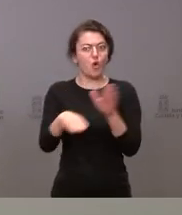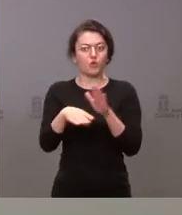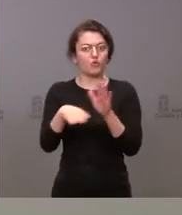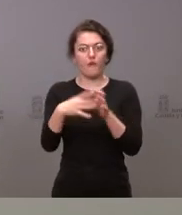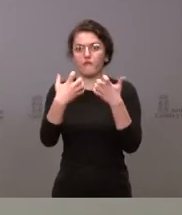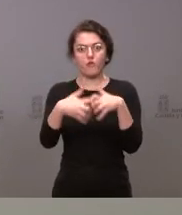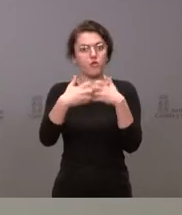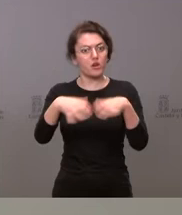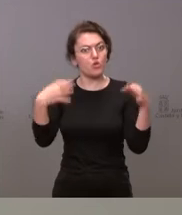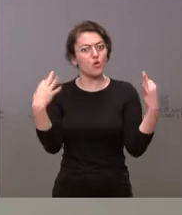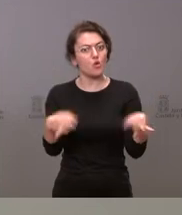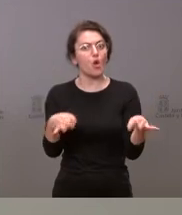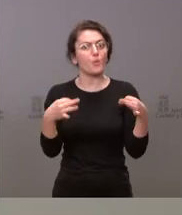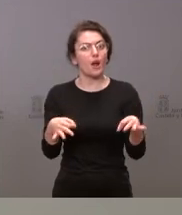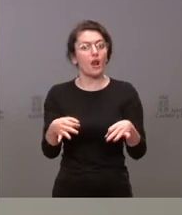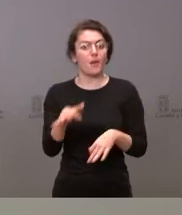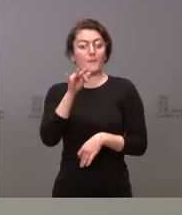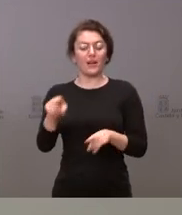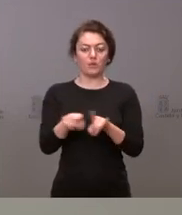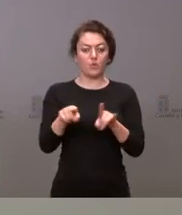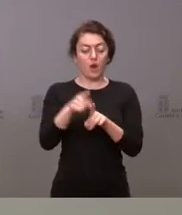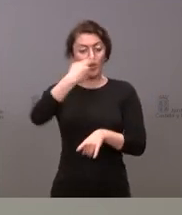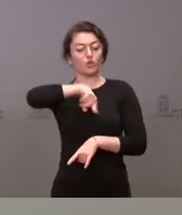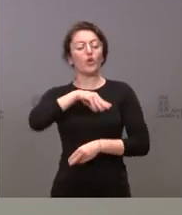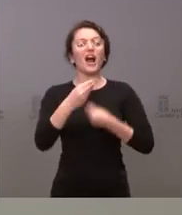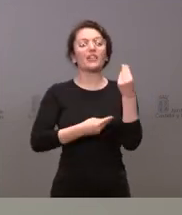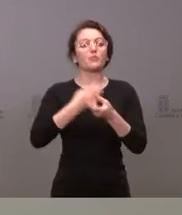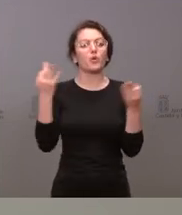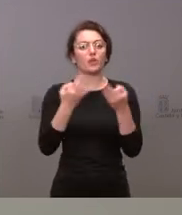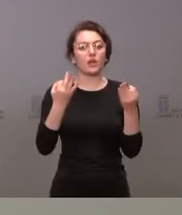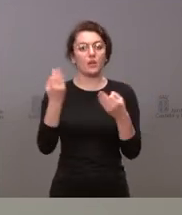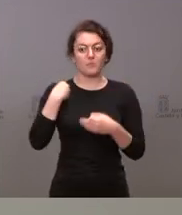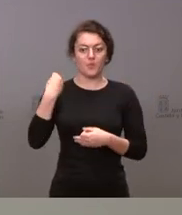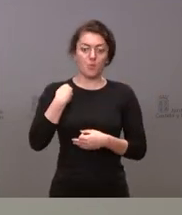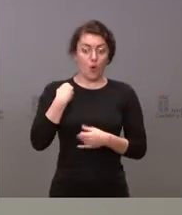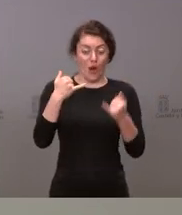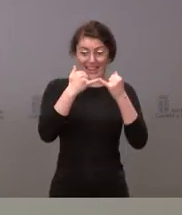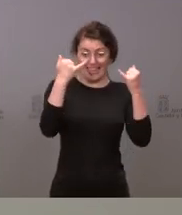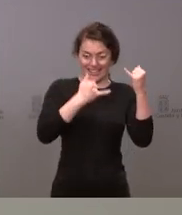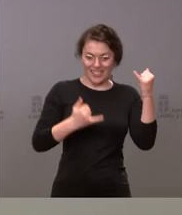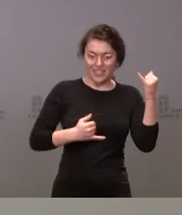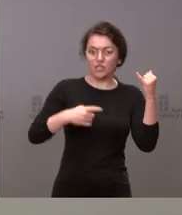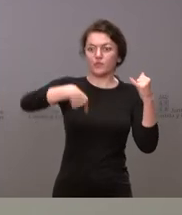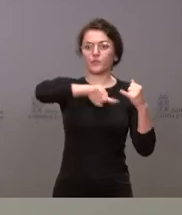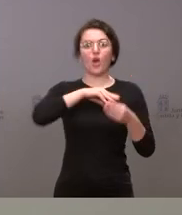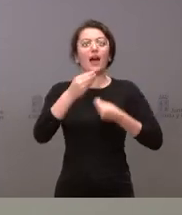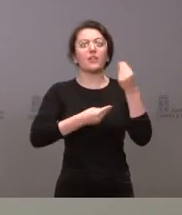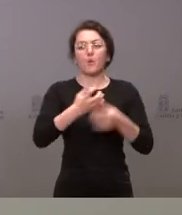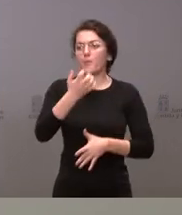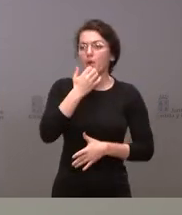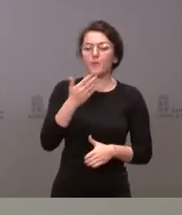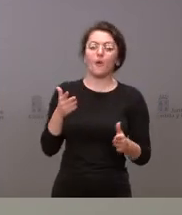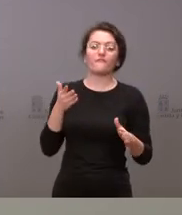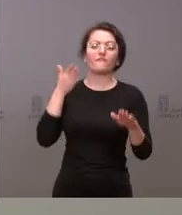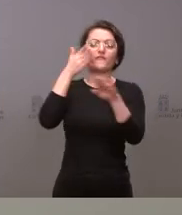lógicamente en este ámbito es todo el papel que desarrollamos en la crisis actual la asistencia en su momento a la conferencia de presidentes la